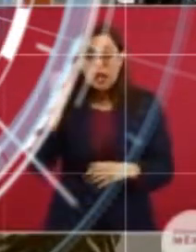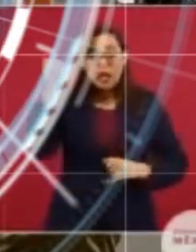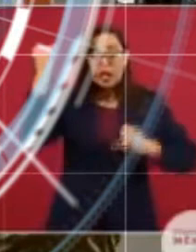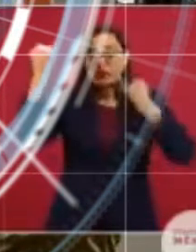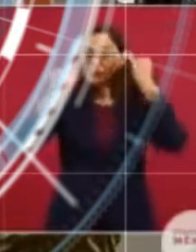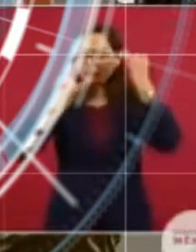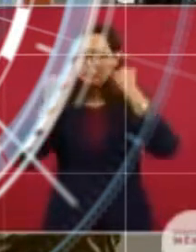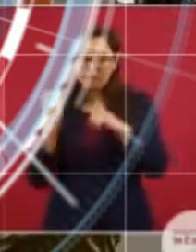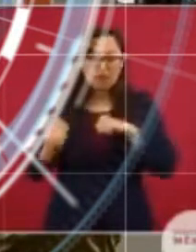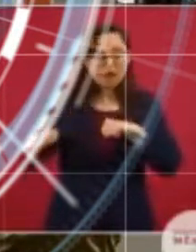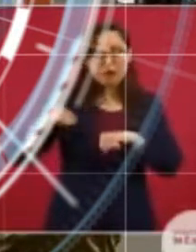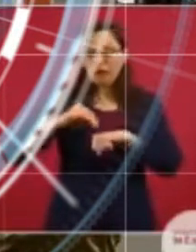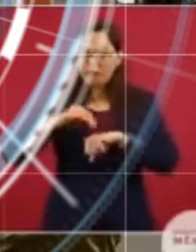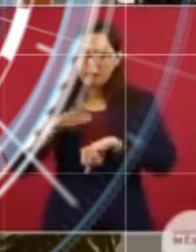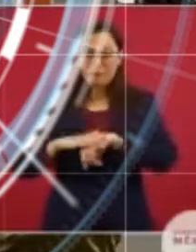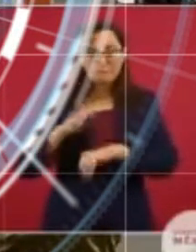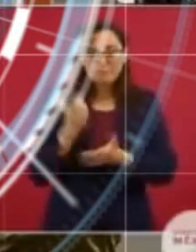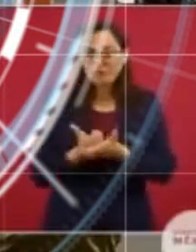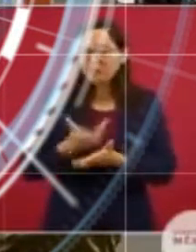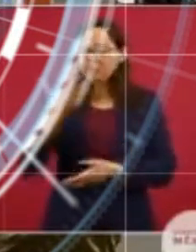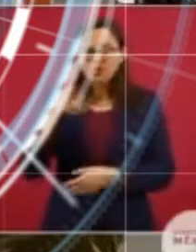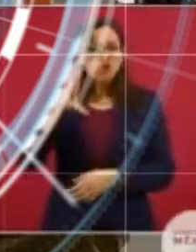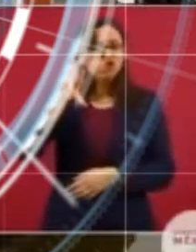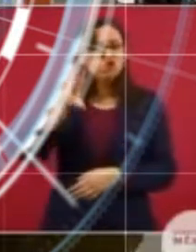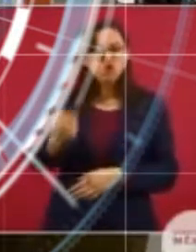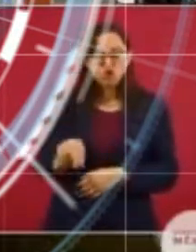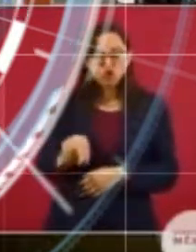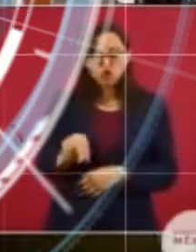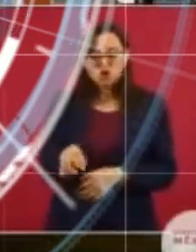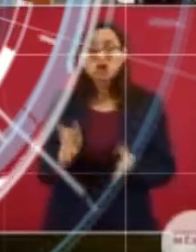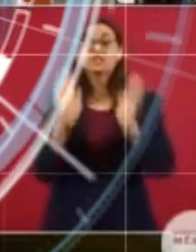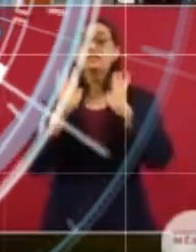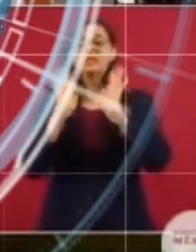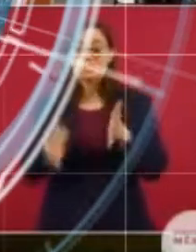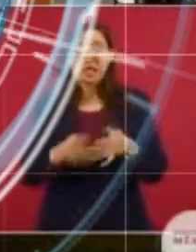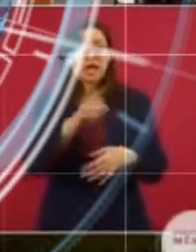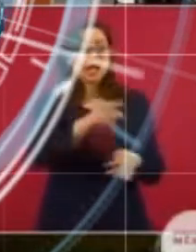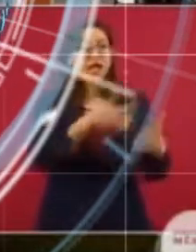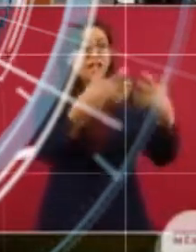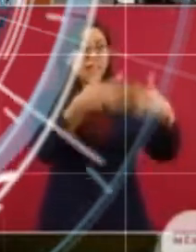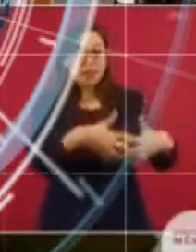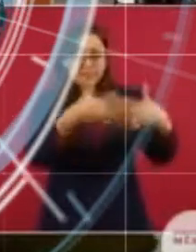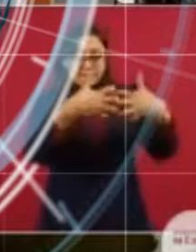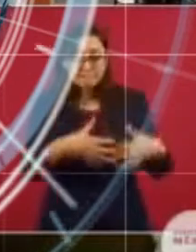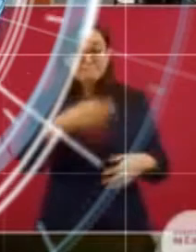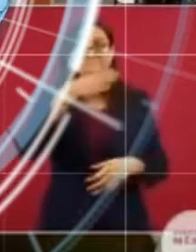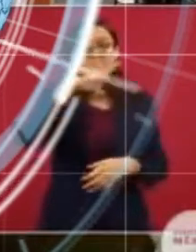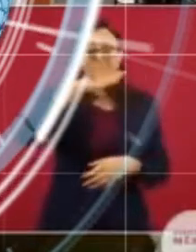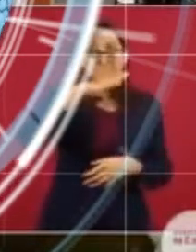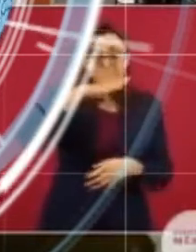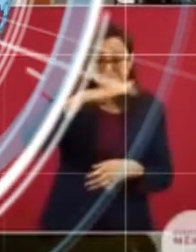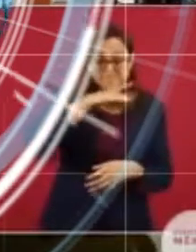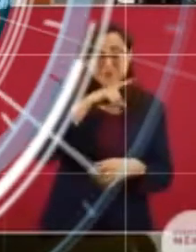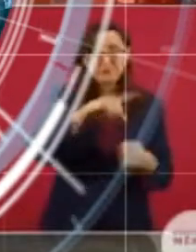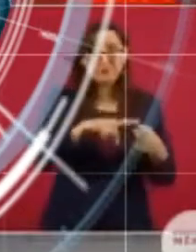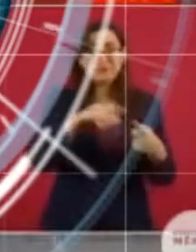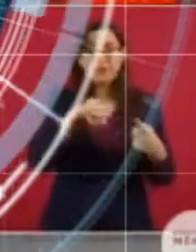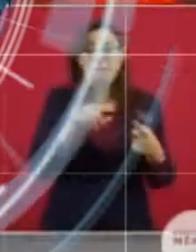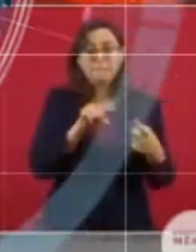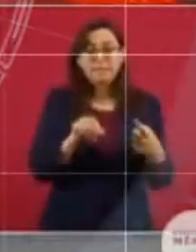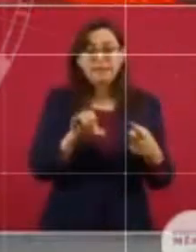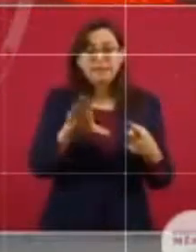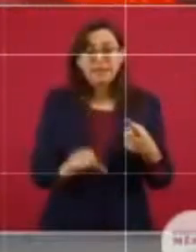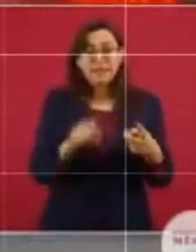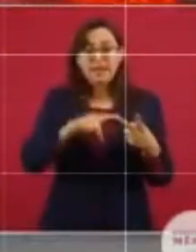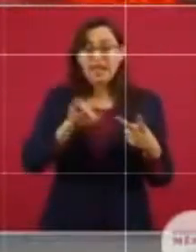Hay un acuerdo. Las empresas productoras de maíz, maseca y minsa,